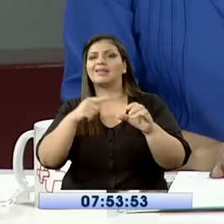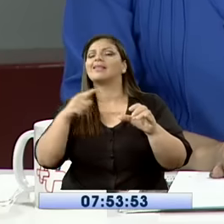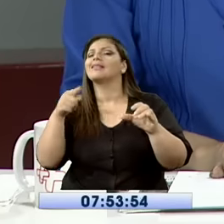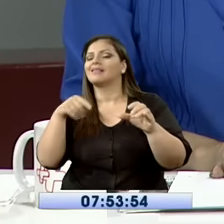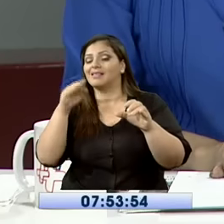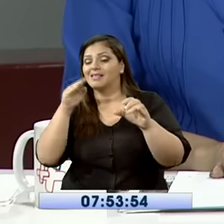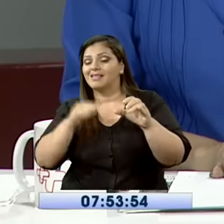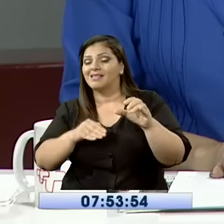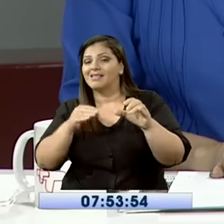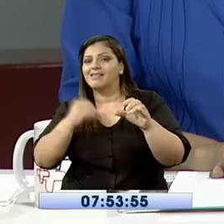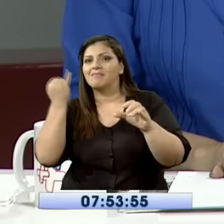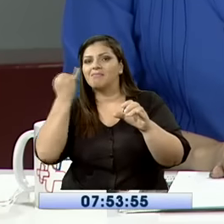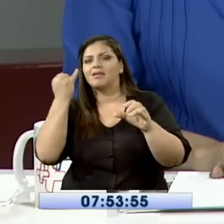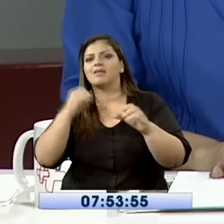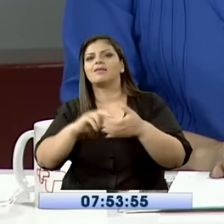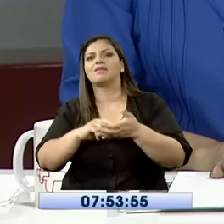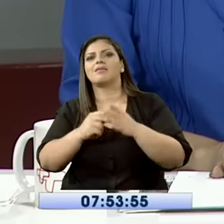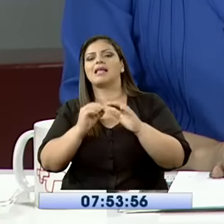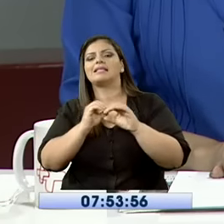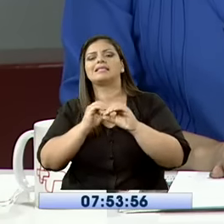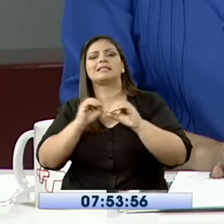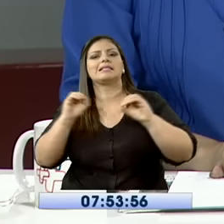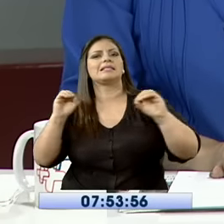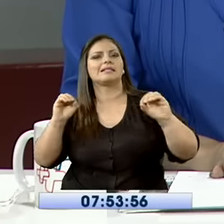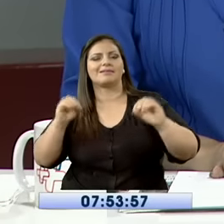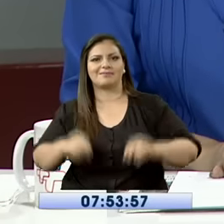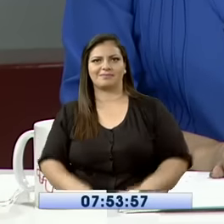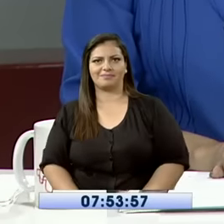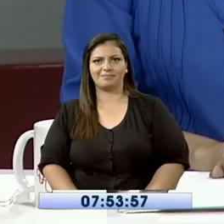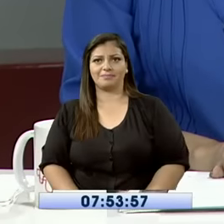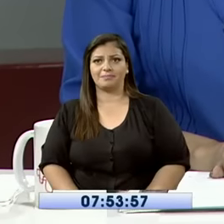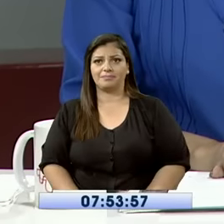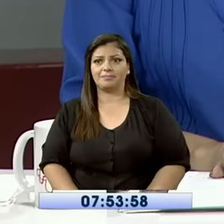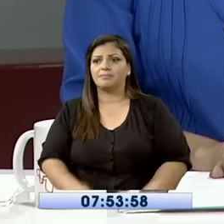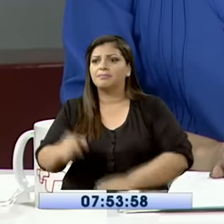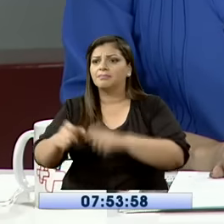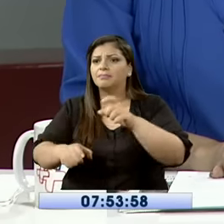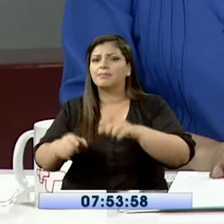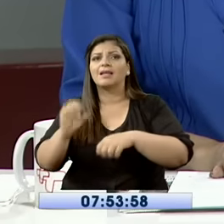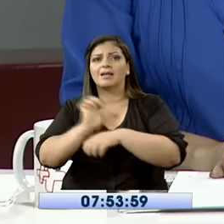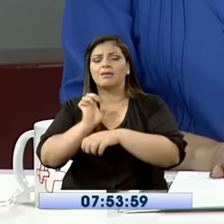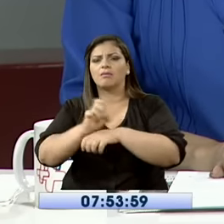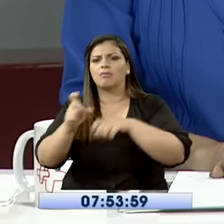Veamos cómo el semáforo cambió los hábitos de consumo en los ecuatorianos.